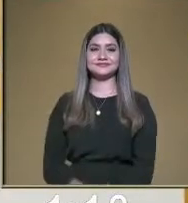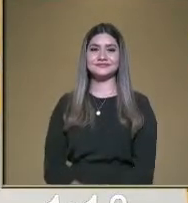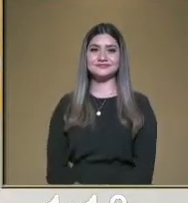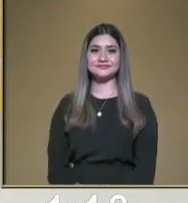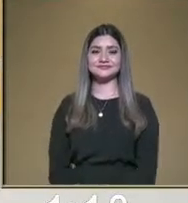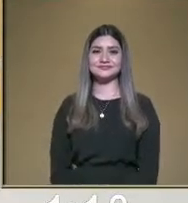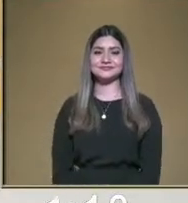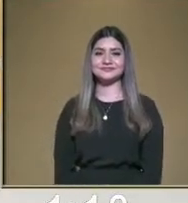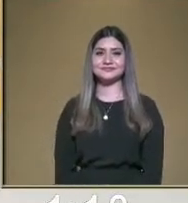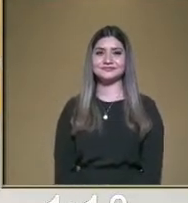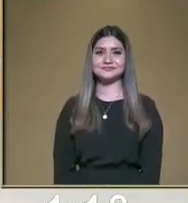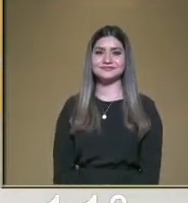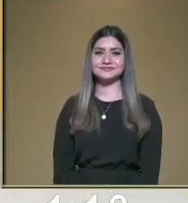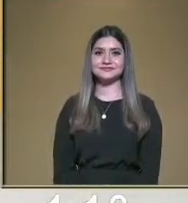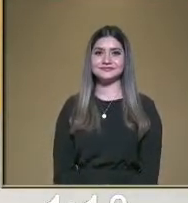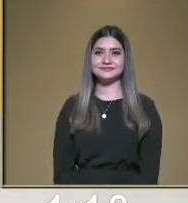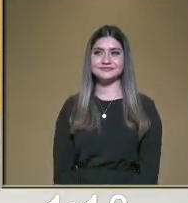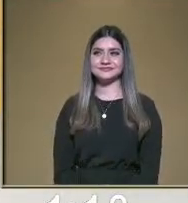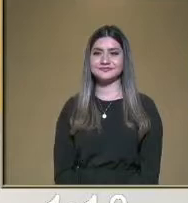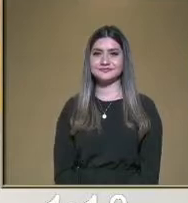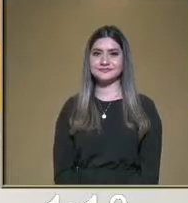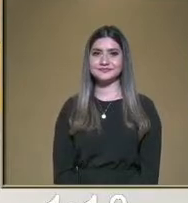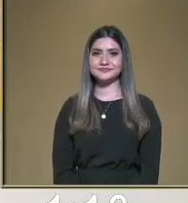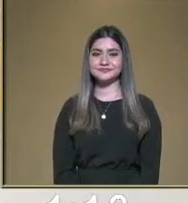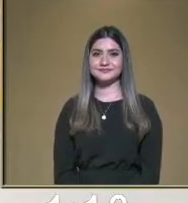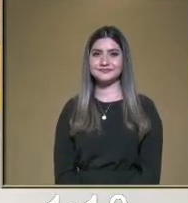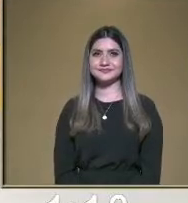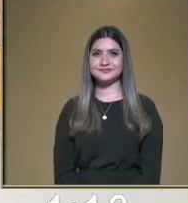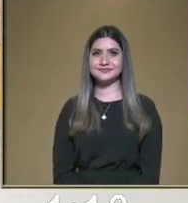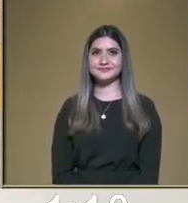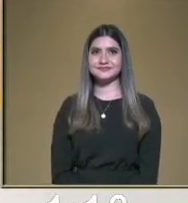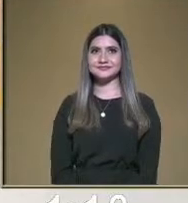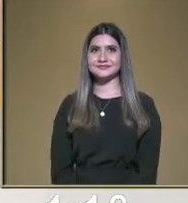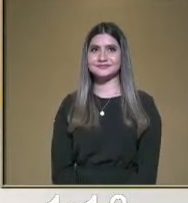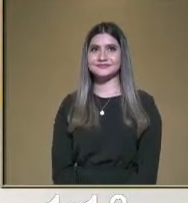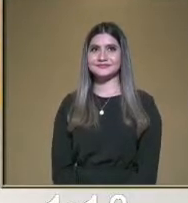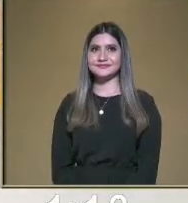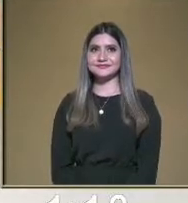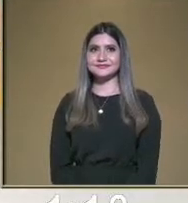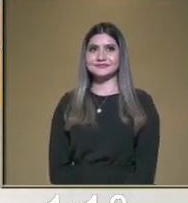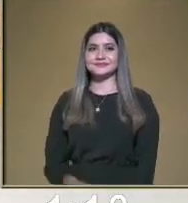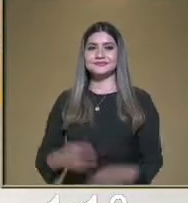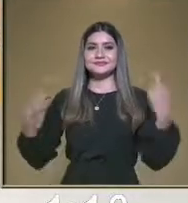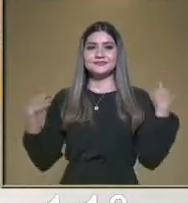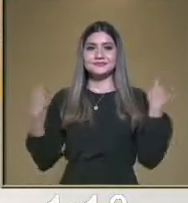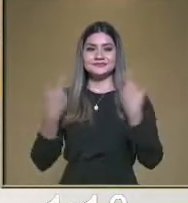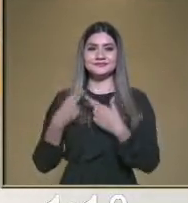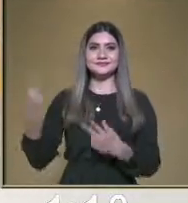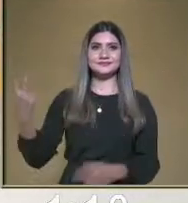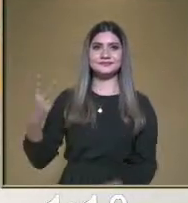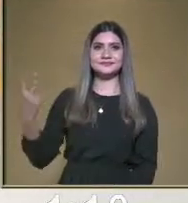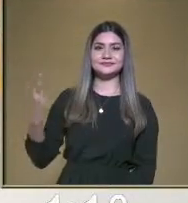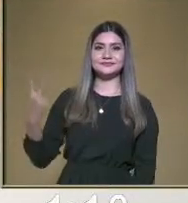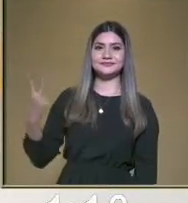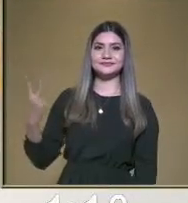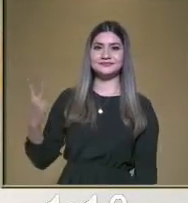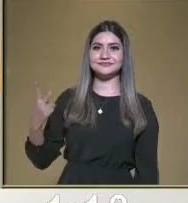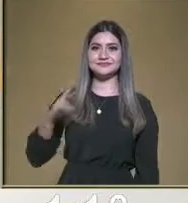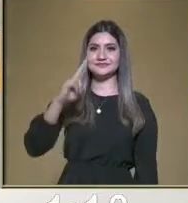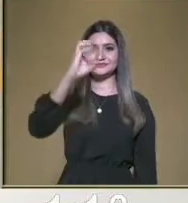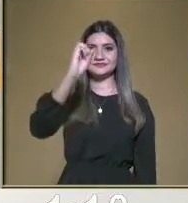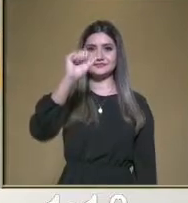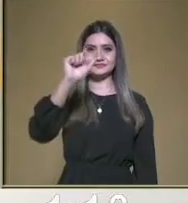este juego, el del bebeleche, ¿verdad? Y aquí, pues mis compañeros, los maestros, Rosalino y Berenice